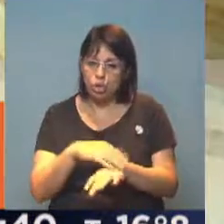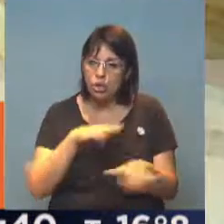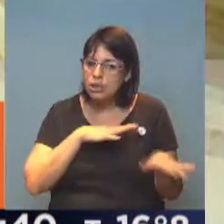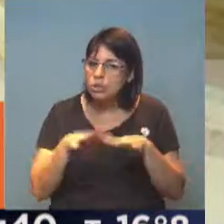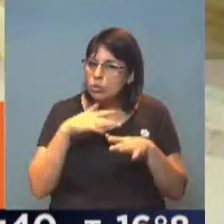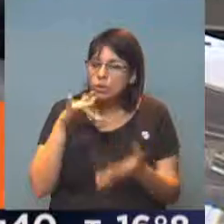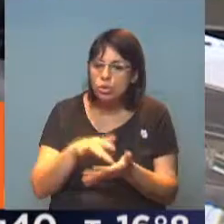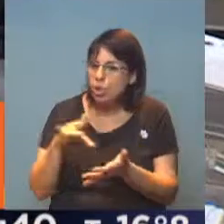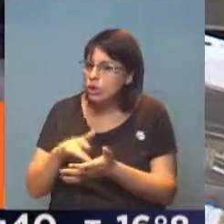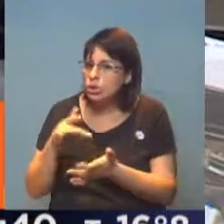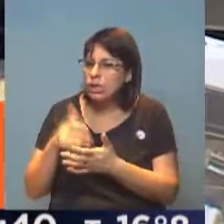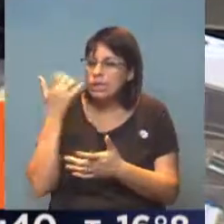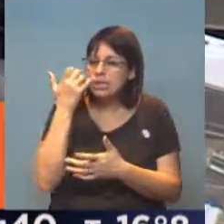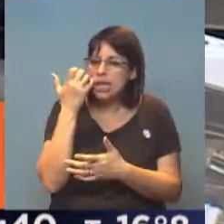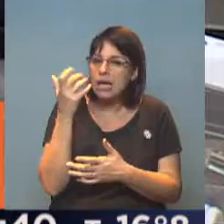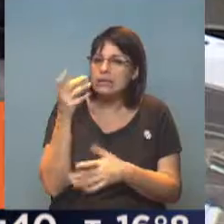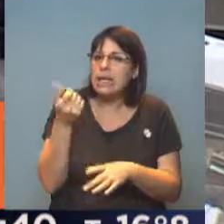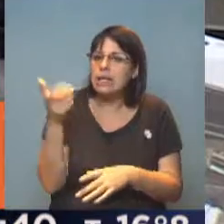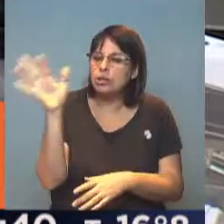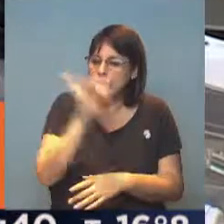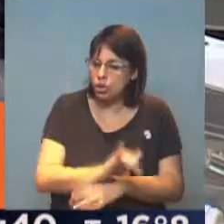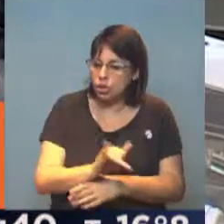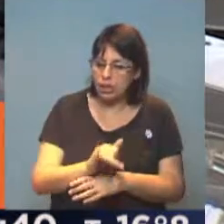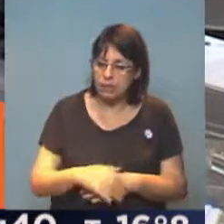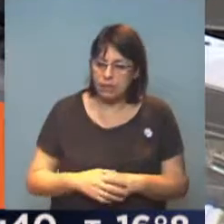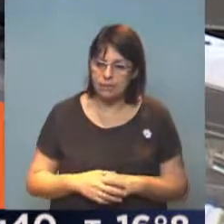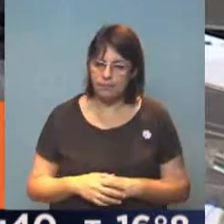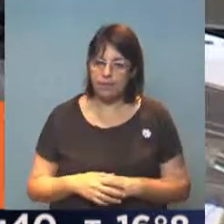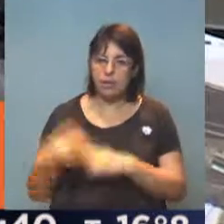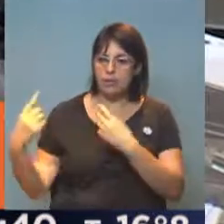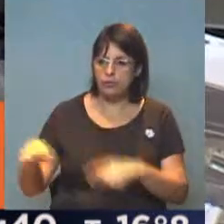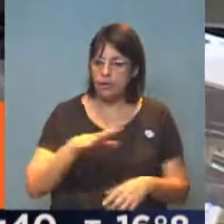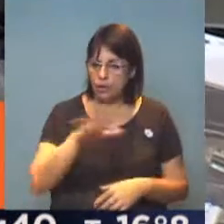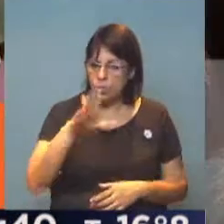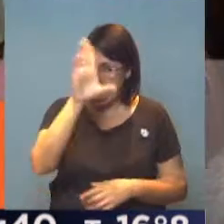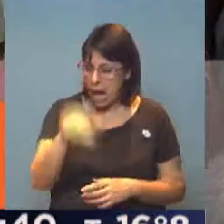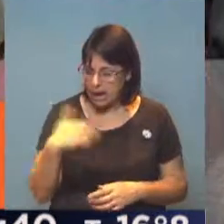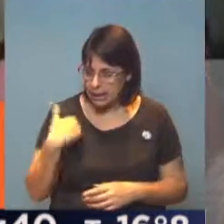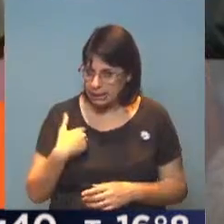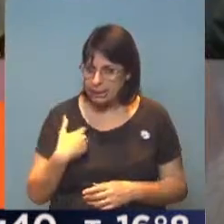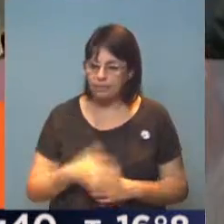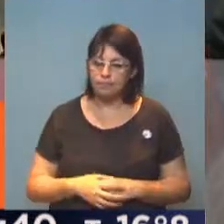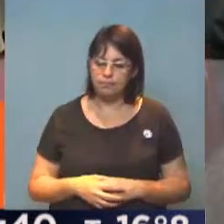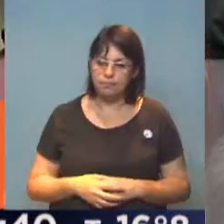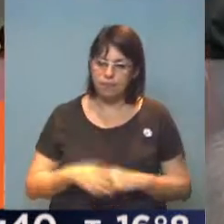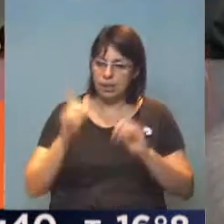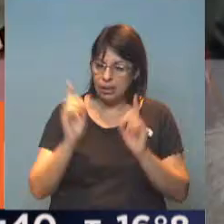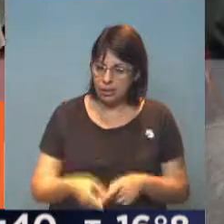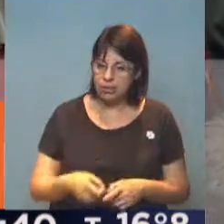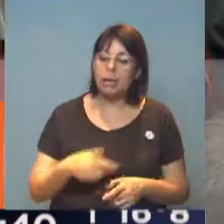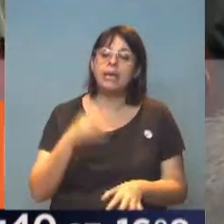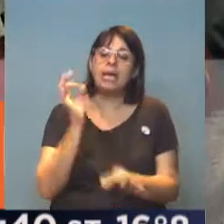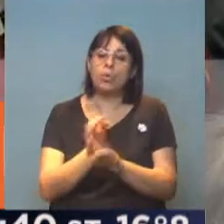ocurriendo ya de manera frecuente en distintos establecimientos de la República Argentina, tanto en establecimientos